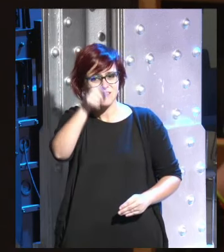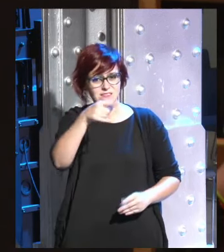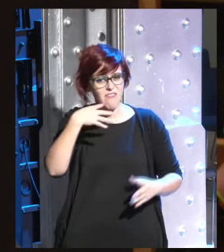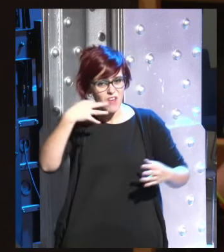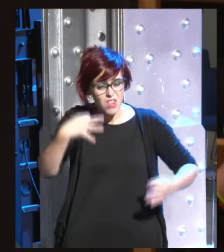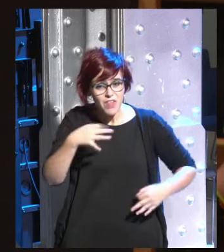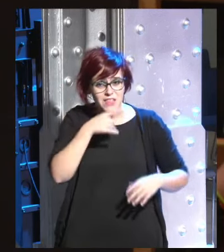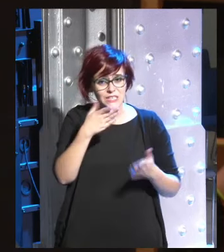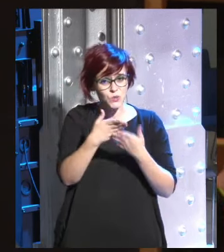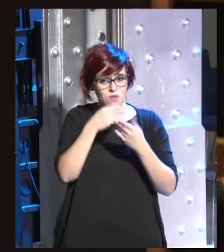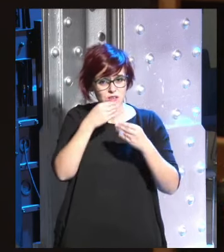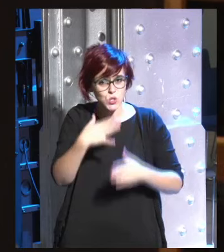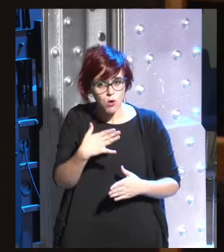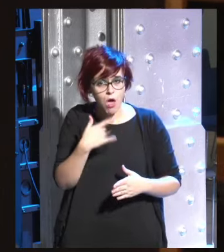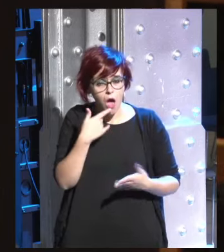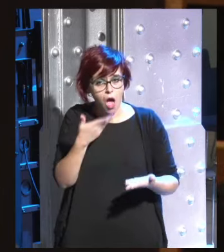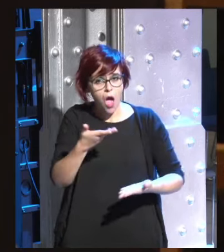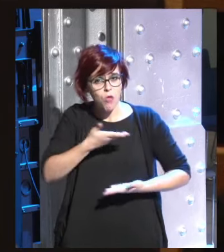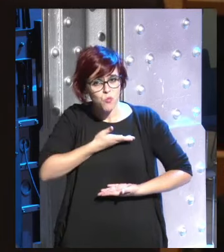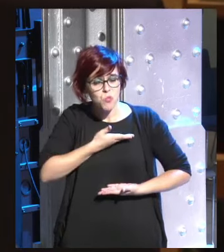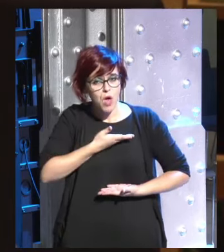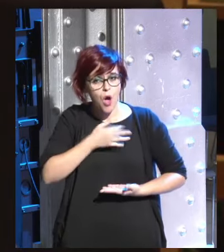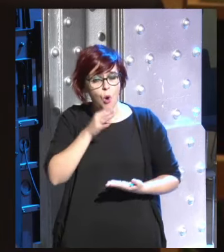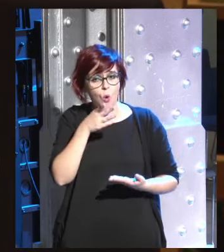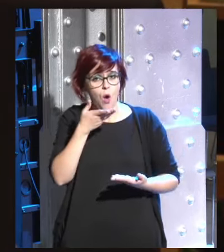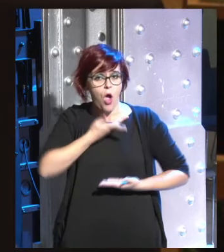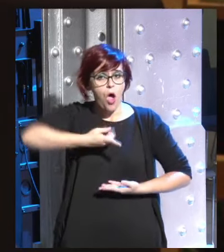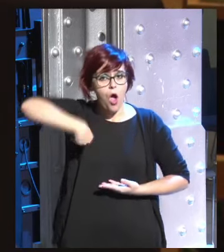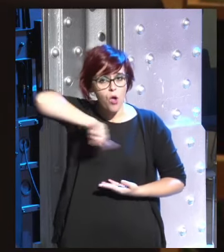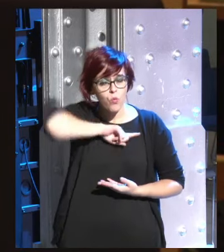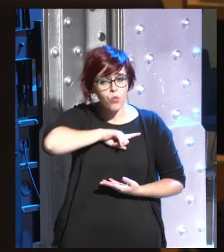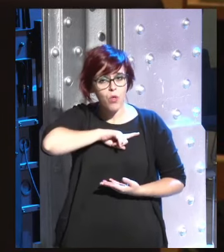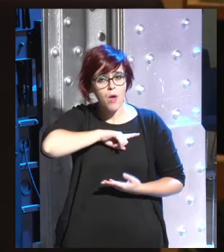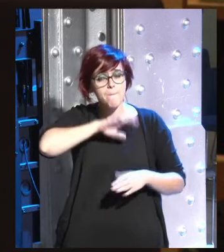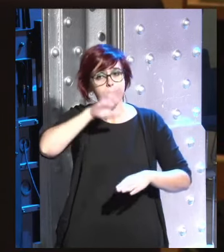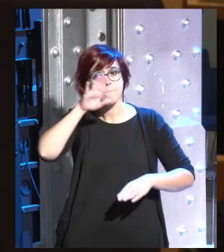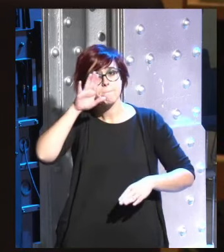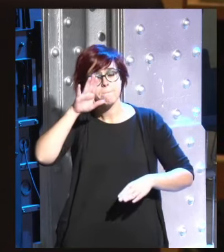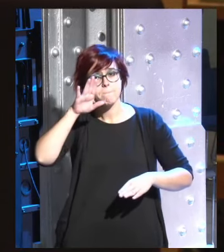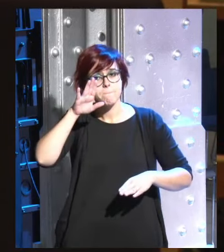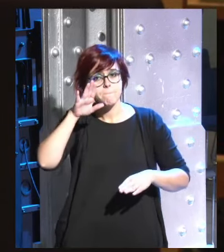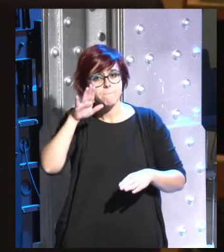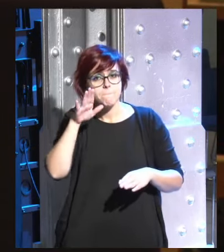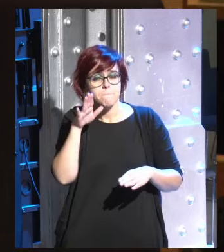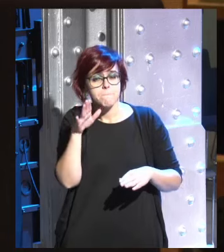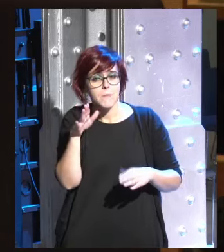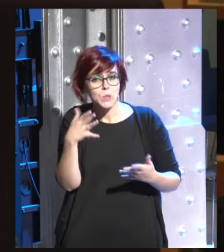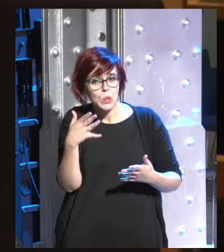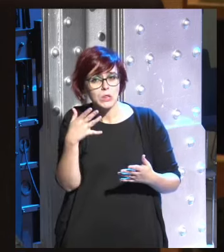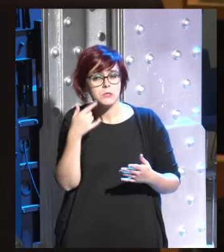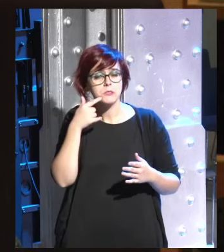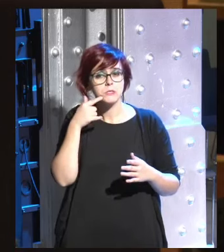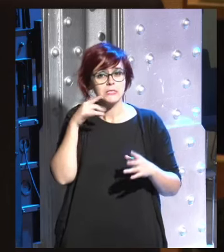historia es ayuda o nos ayuda ¿cómo puede